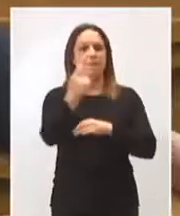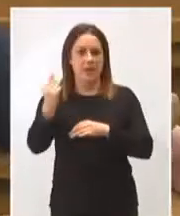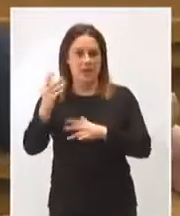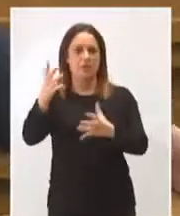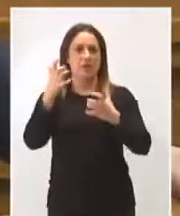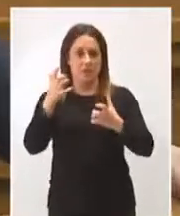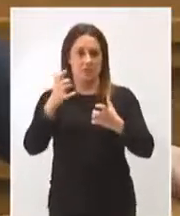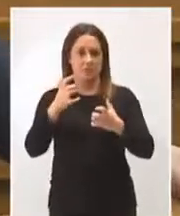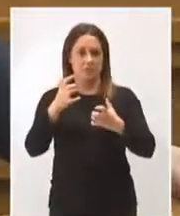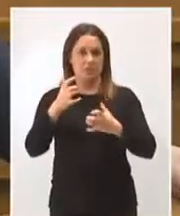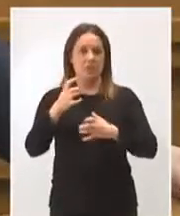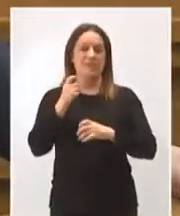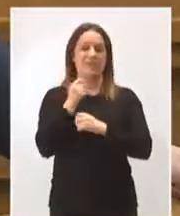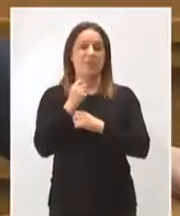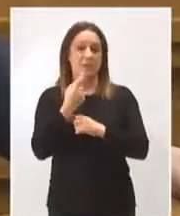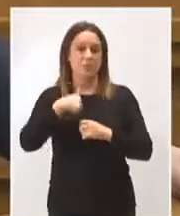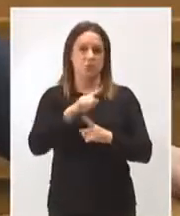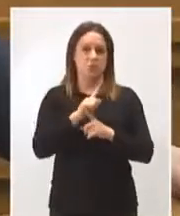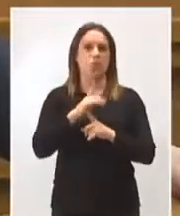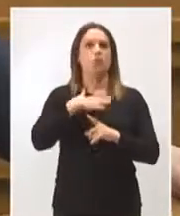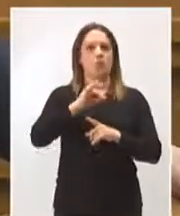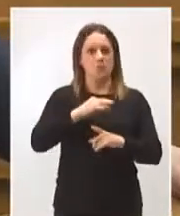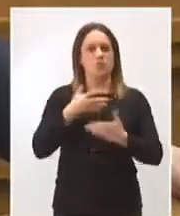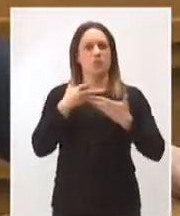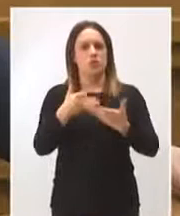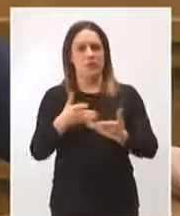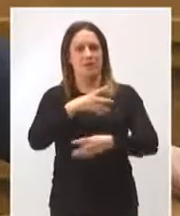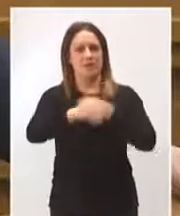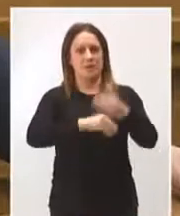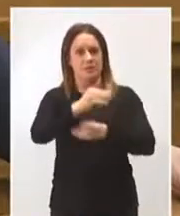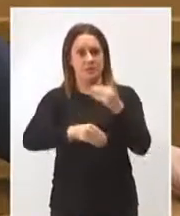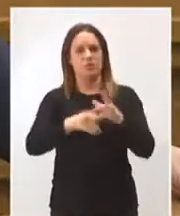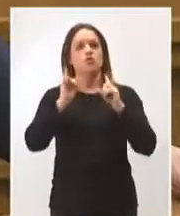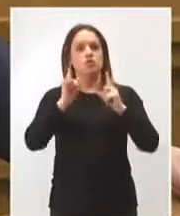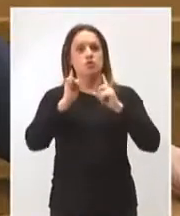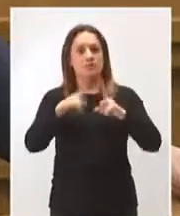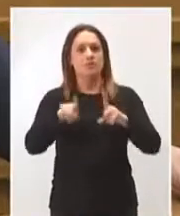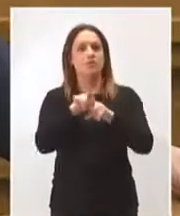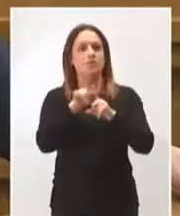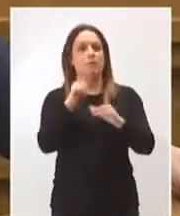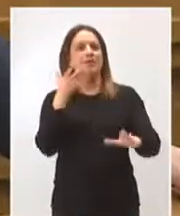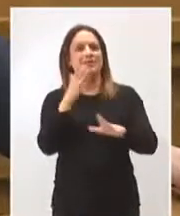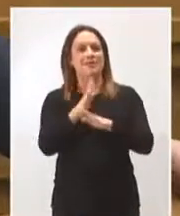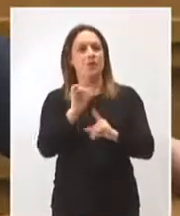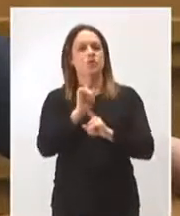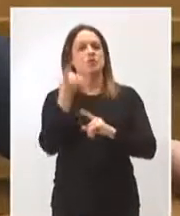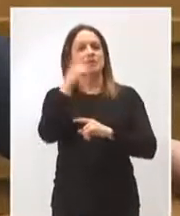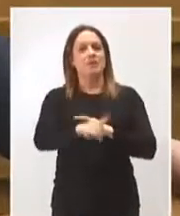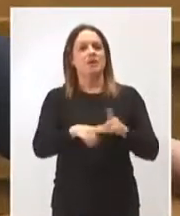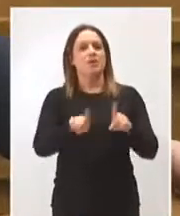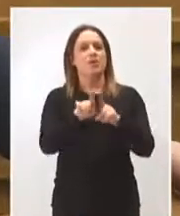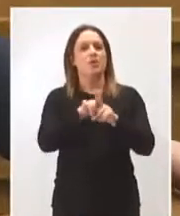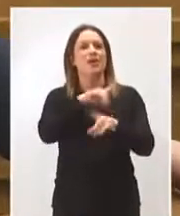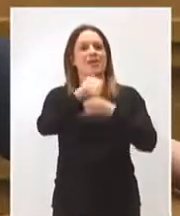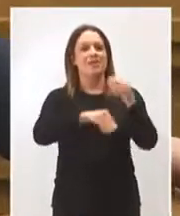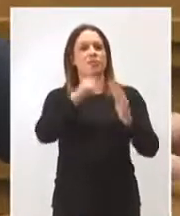No es que dependa de nosotros, pero podemos ayudar y podemos hacer, no sólo con el observatorio planteado, sino además también estableciendo